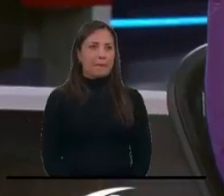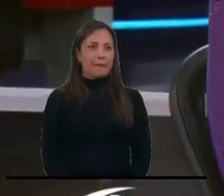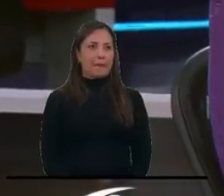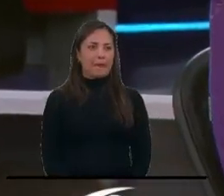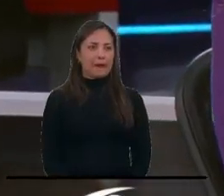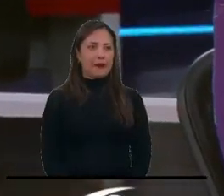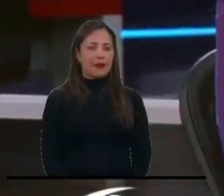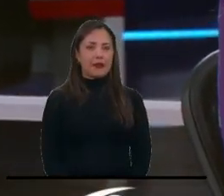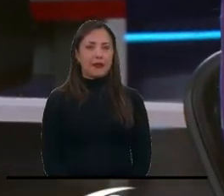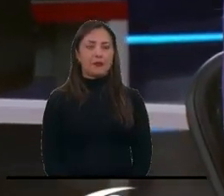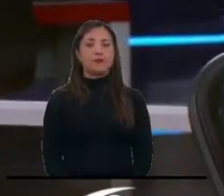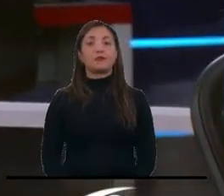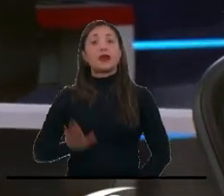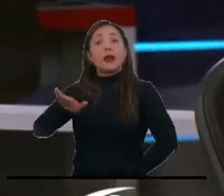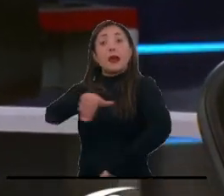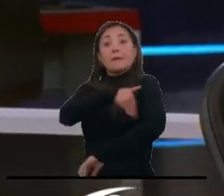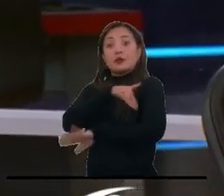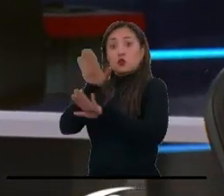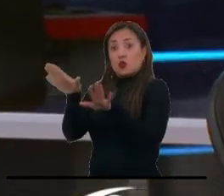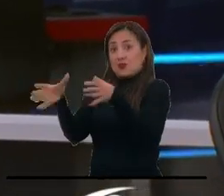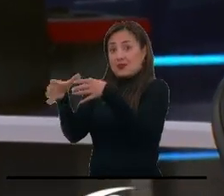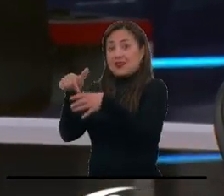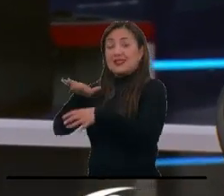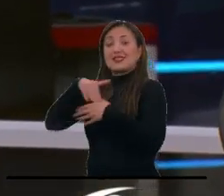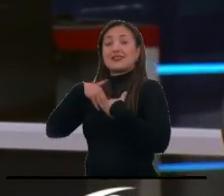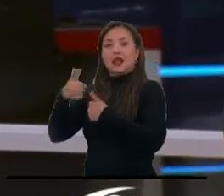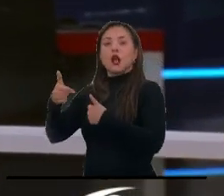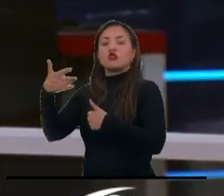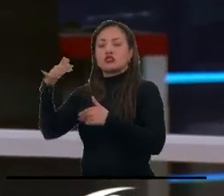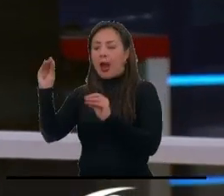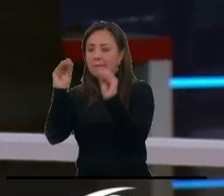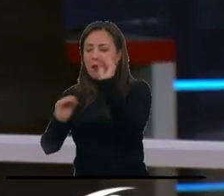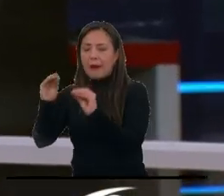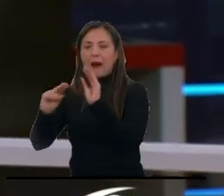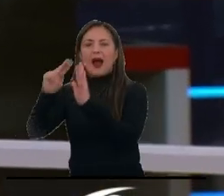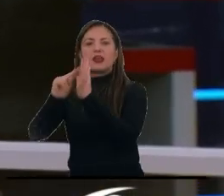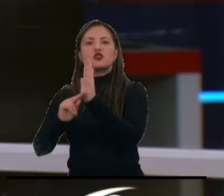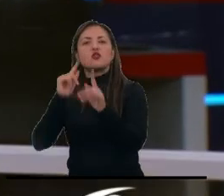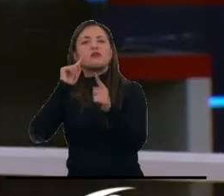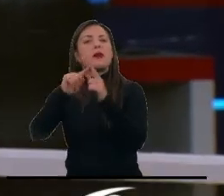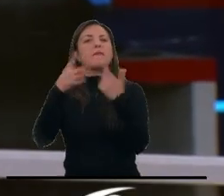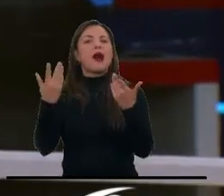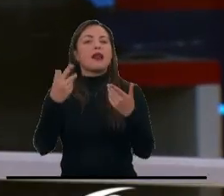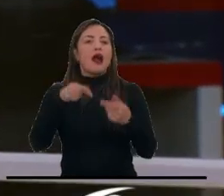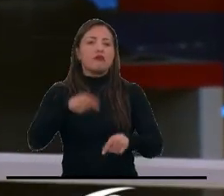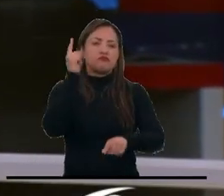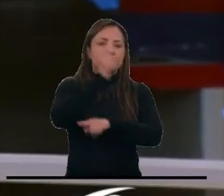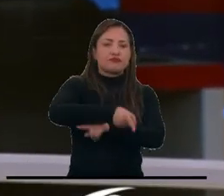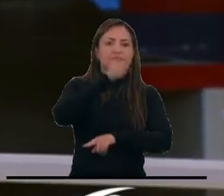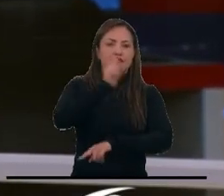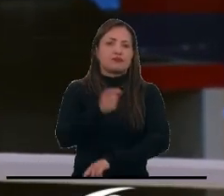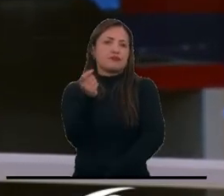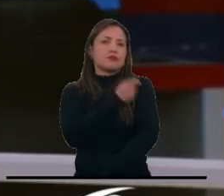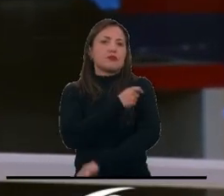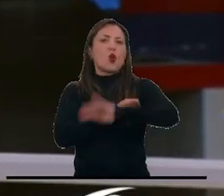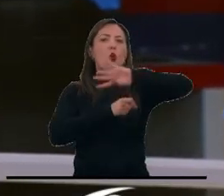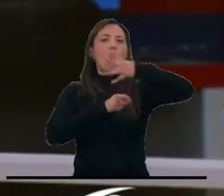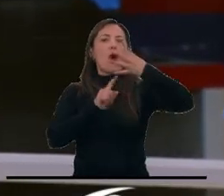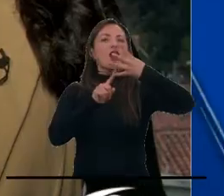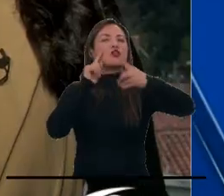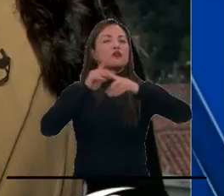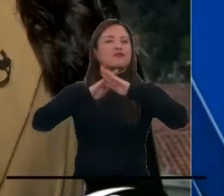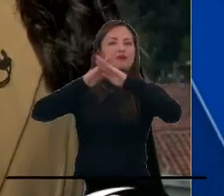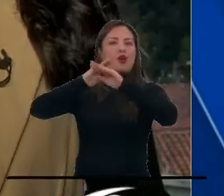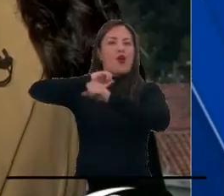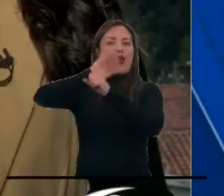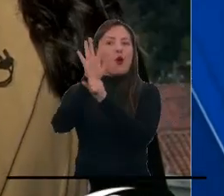El Ministerio de Salud tiene lista la resolución que da luz verde a la aplicación de la cuarta dosis de la vacuna contra el COVID-19. Vamos a ir con Nicole